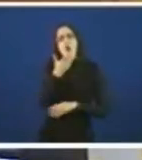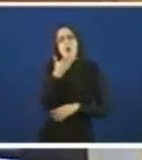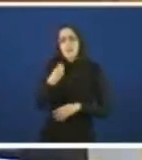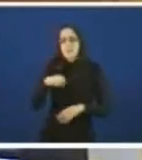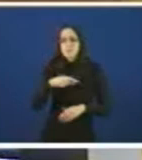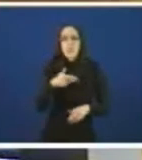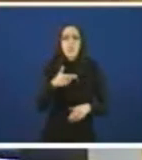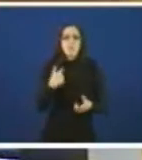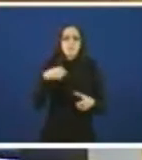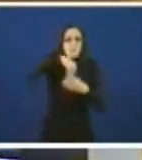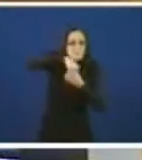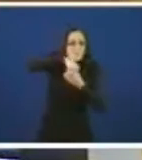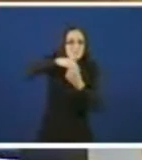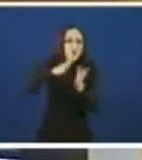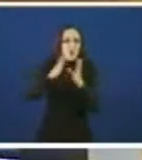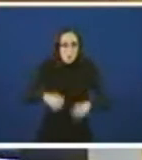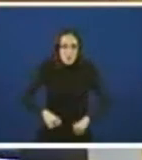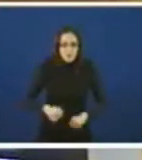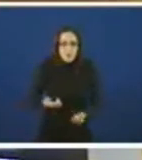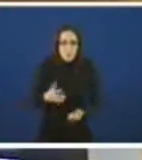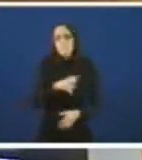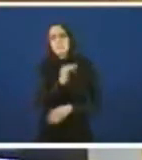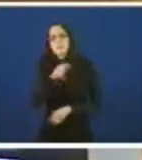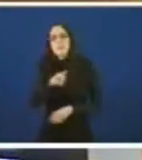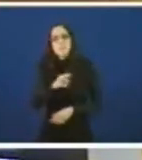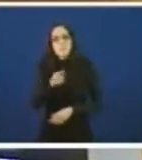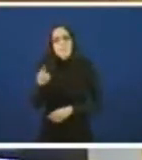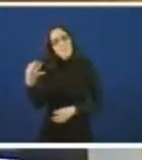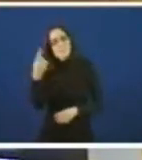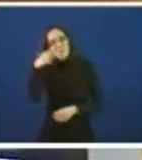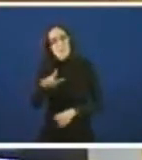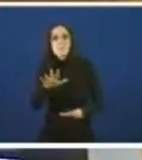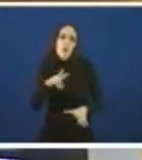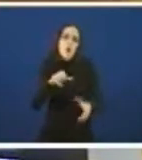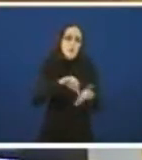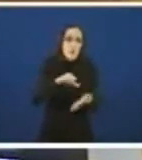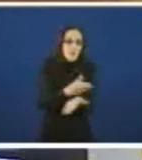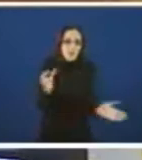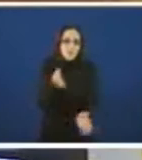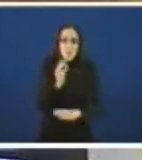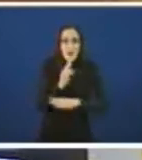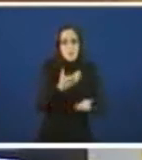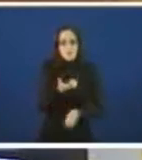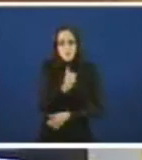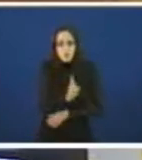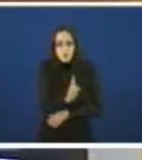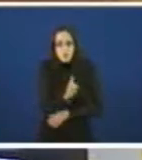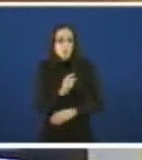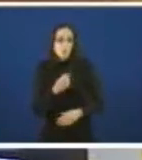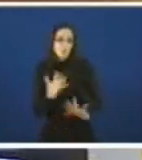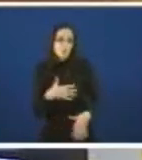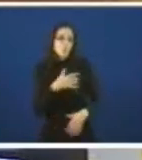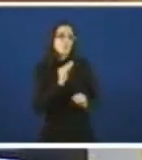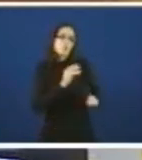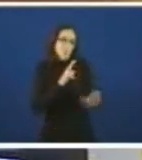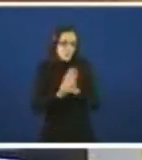cidadanía galega. E esa vostede a defensa que fai vostede da sanidade pública en Galiza. Esa é a transparencia que vostede demostra, que o seu